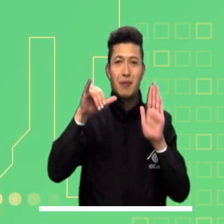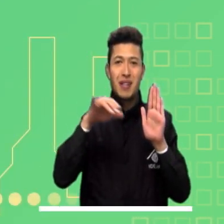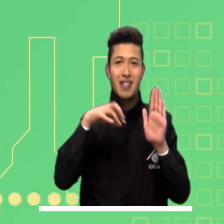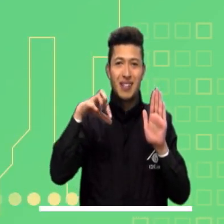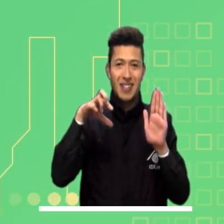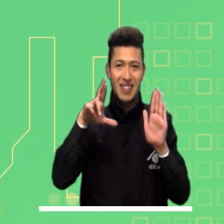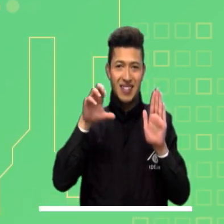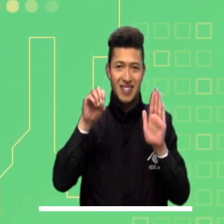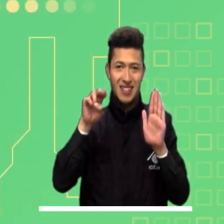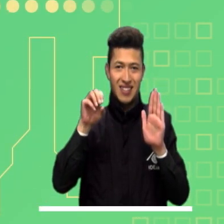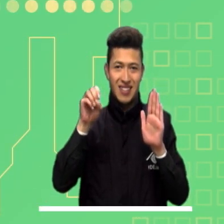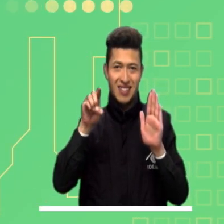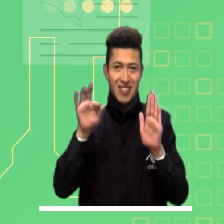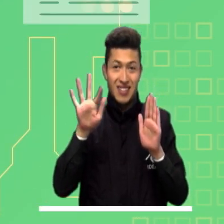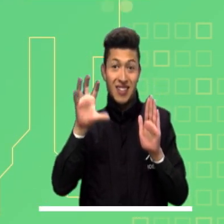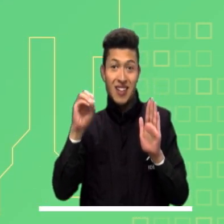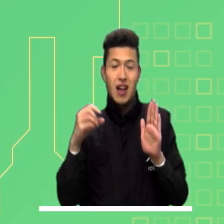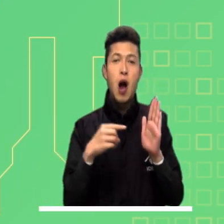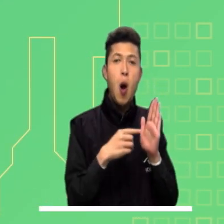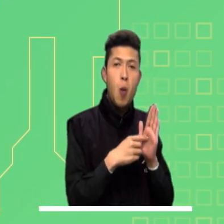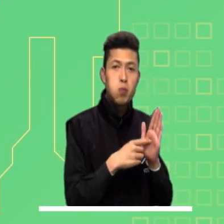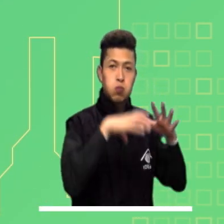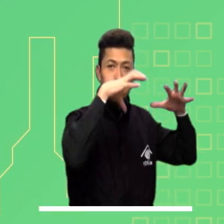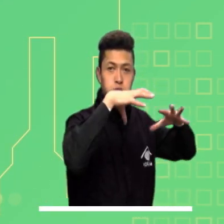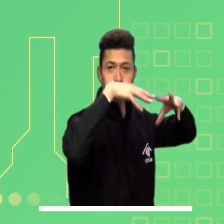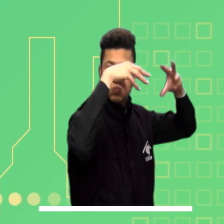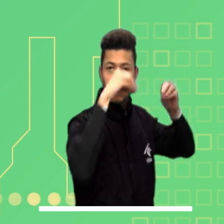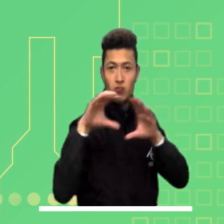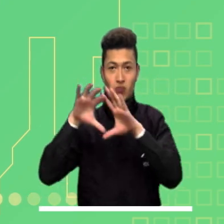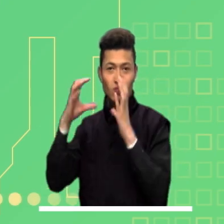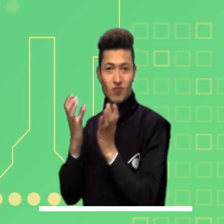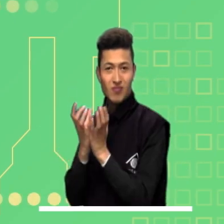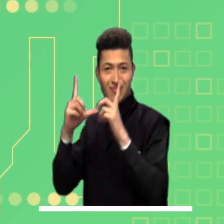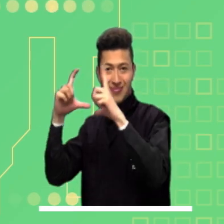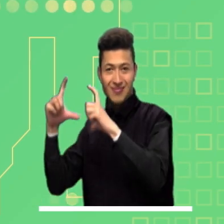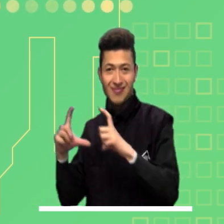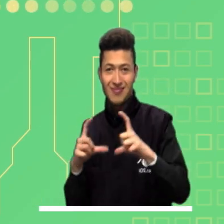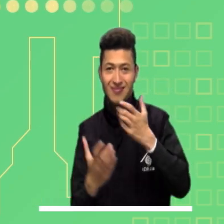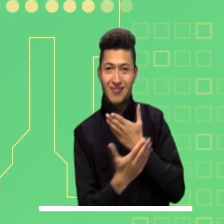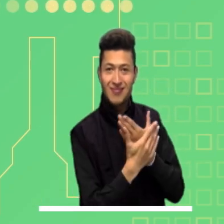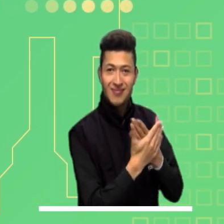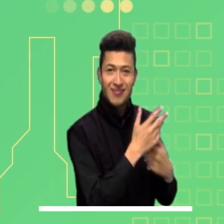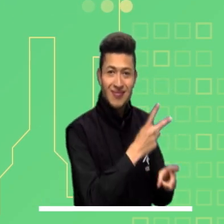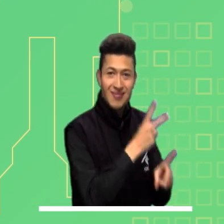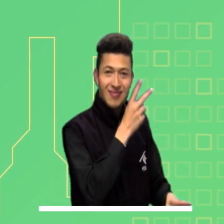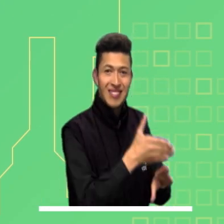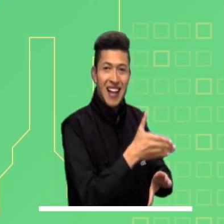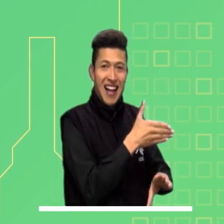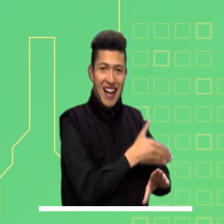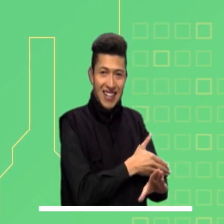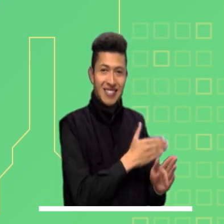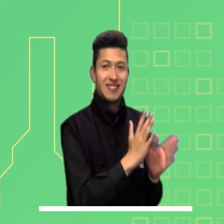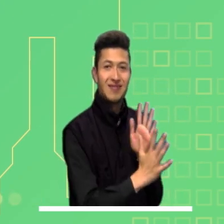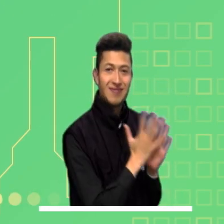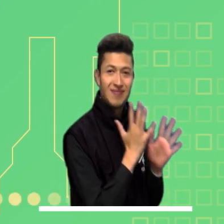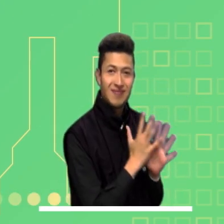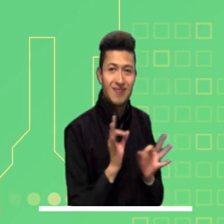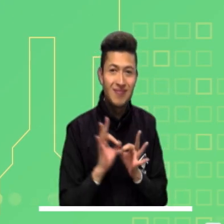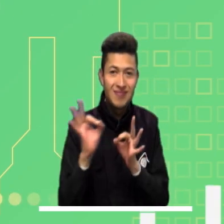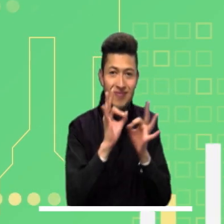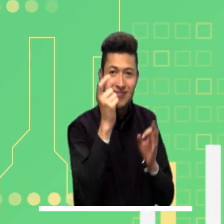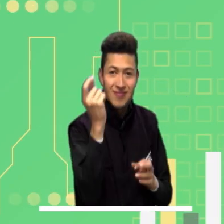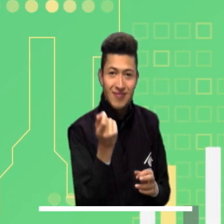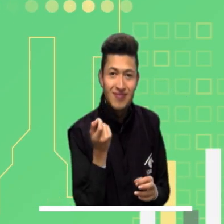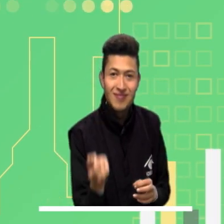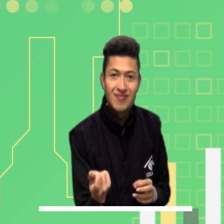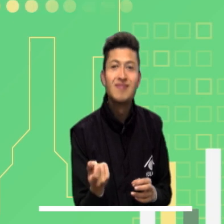aplicación Mi Pronóstico. Consulte los pronósticos del estado del tiempo, las imágenes satelitales y conozca las principales